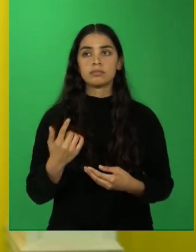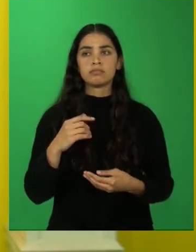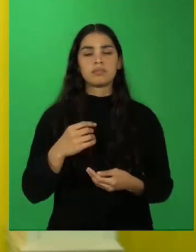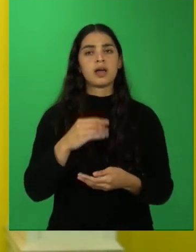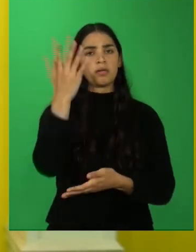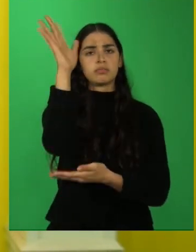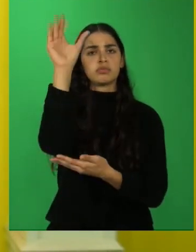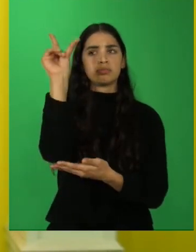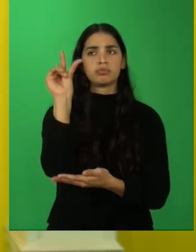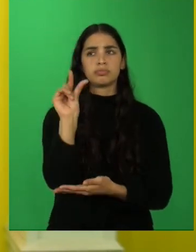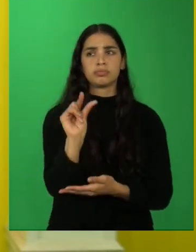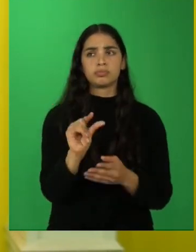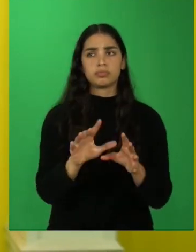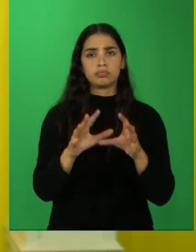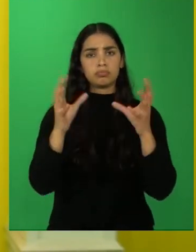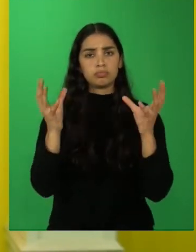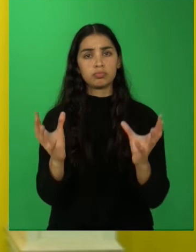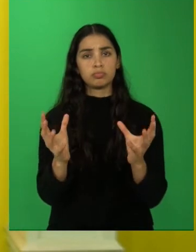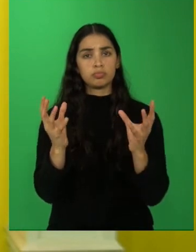en el área.